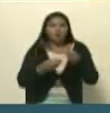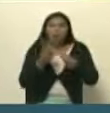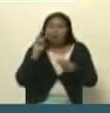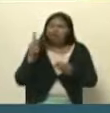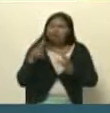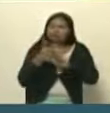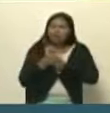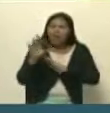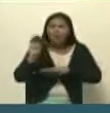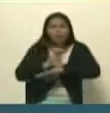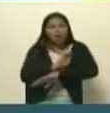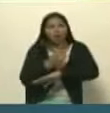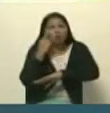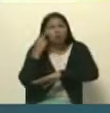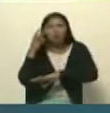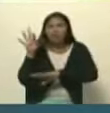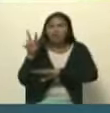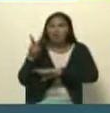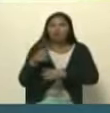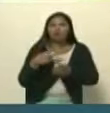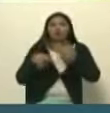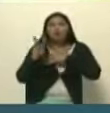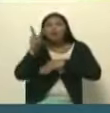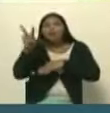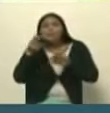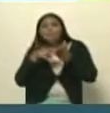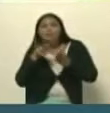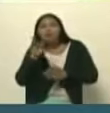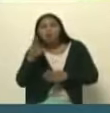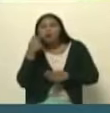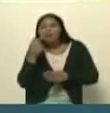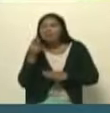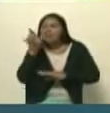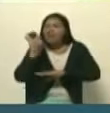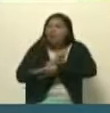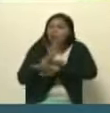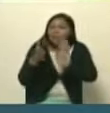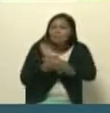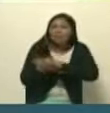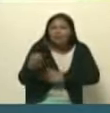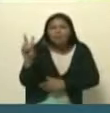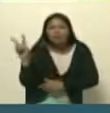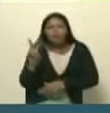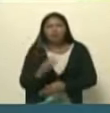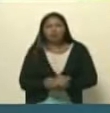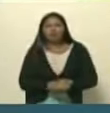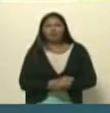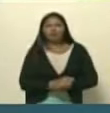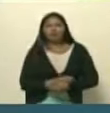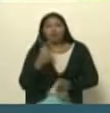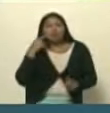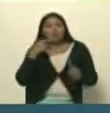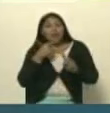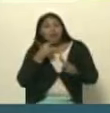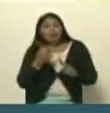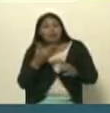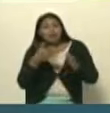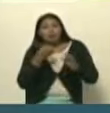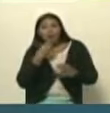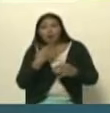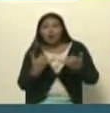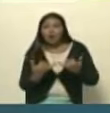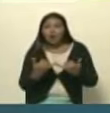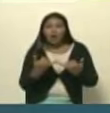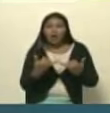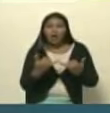eso en Ecuador? nos vamos al 2002 ¿qué se decía en Ecuador? además que es bueno también resaltar que se han